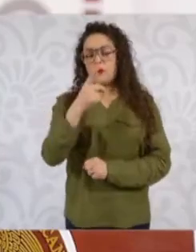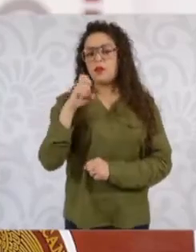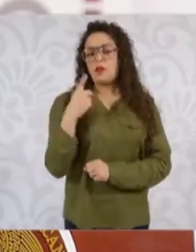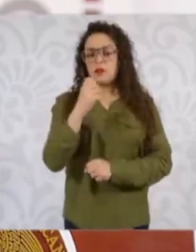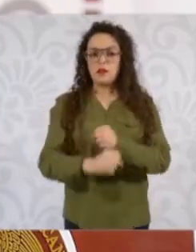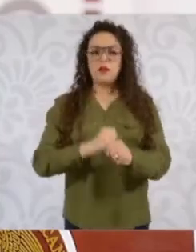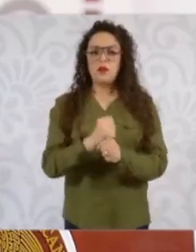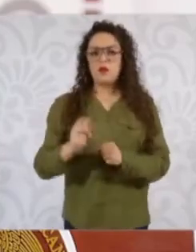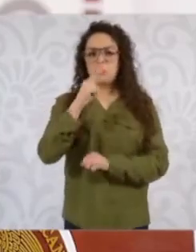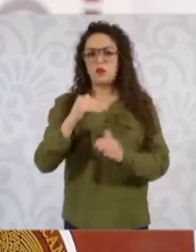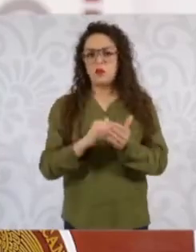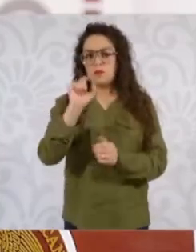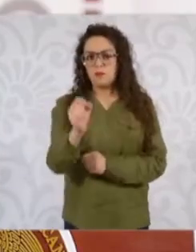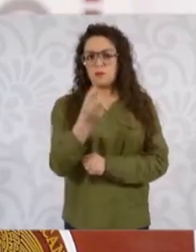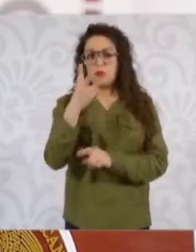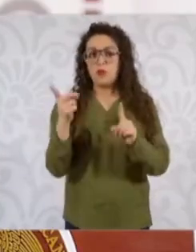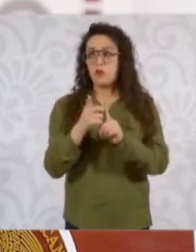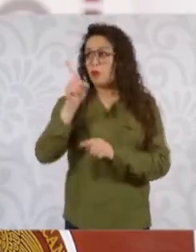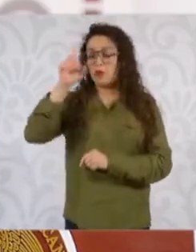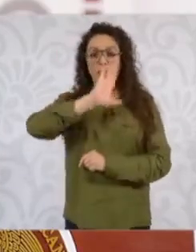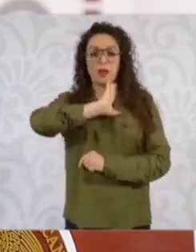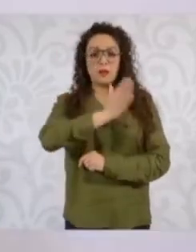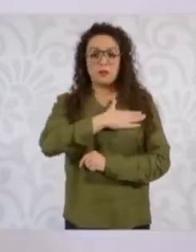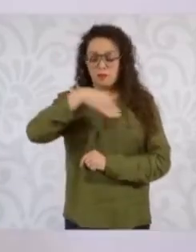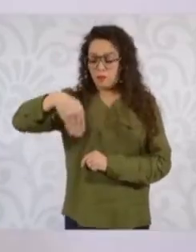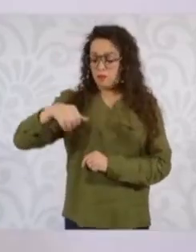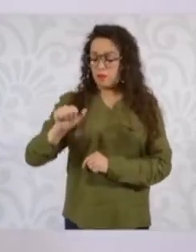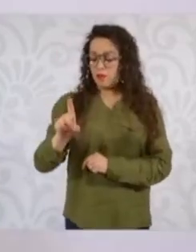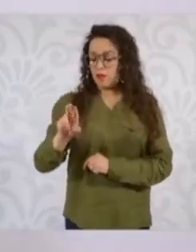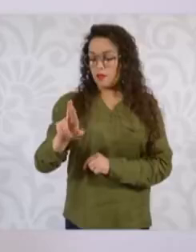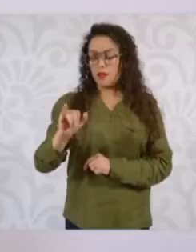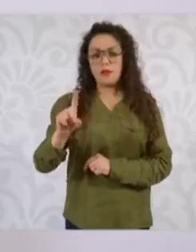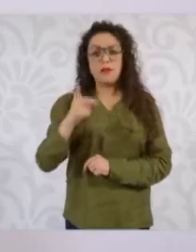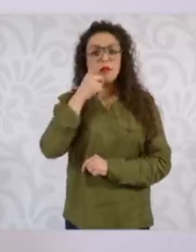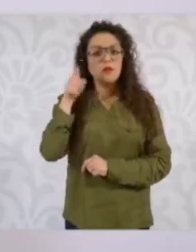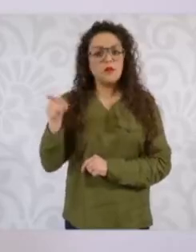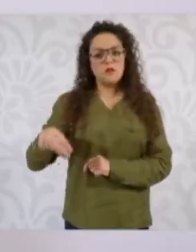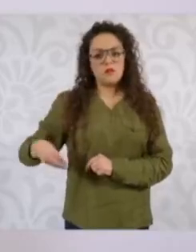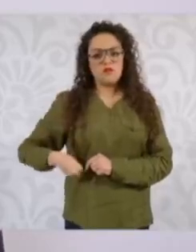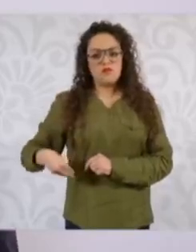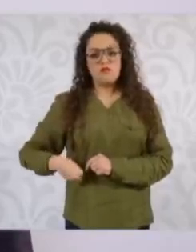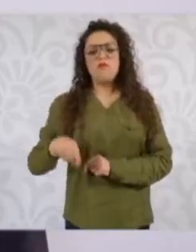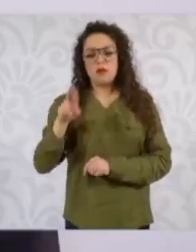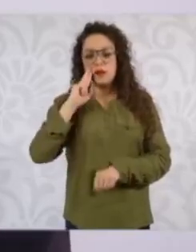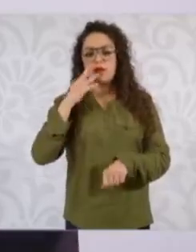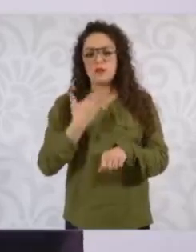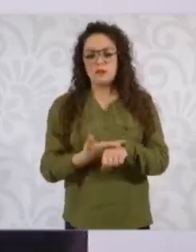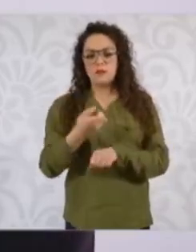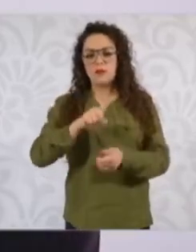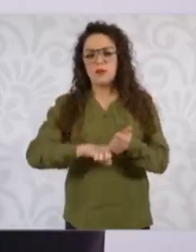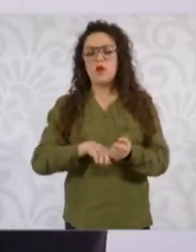en Madrid, como posible responsable del tejido empresarial del grupo